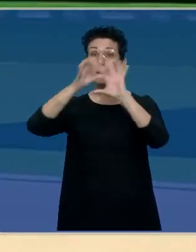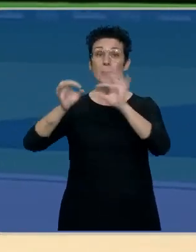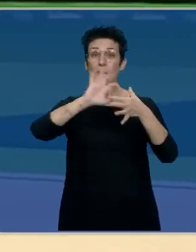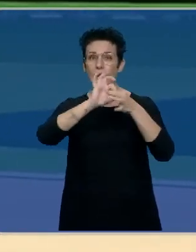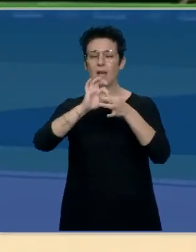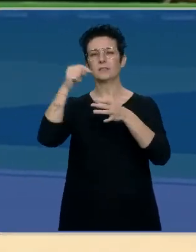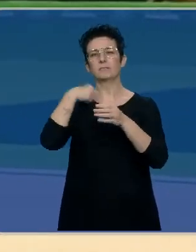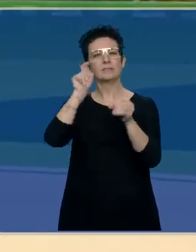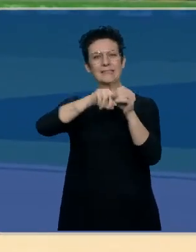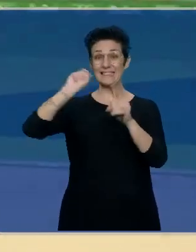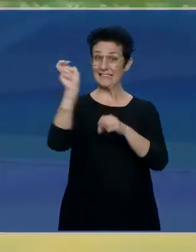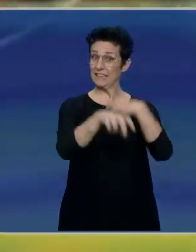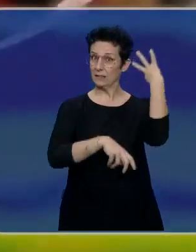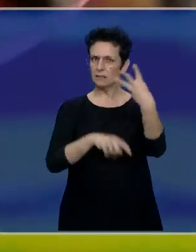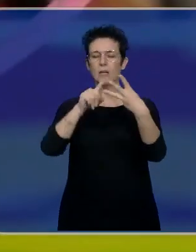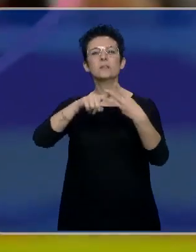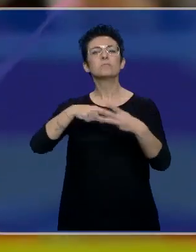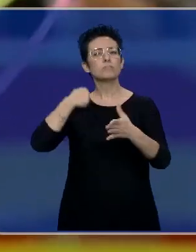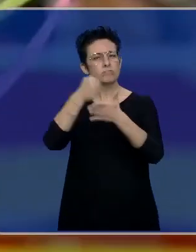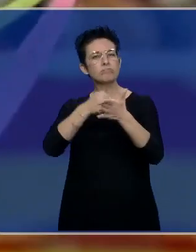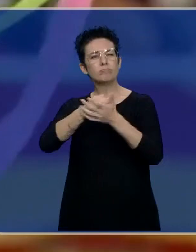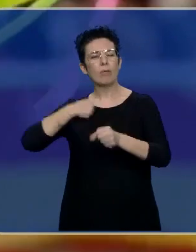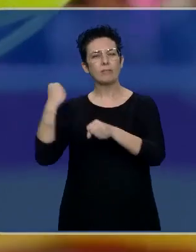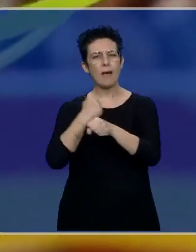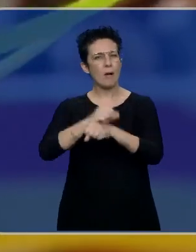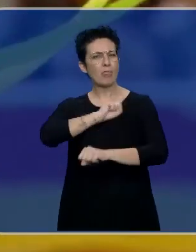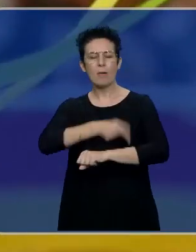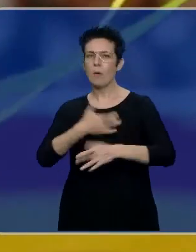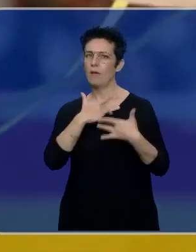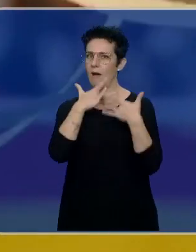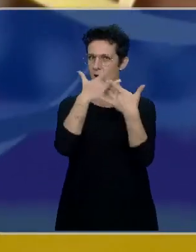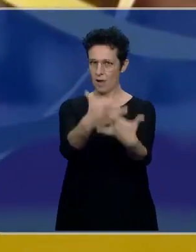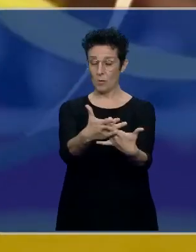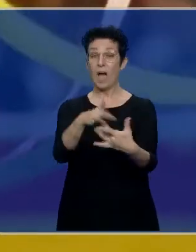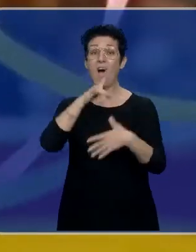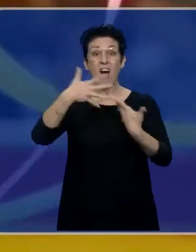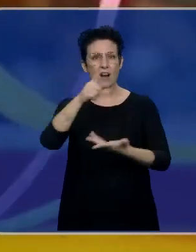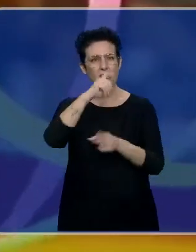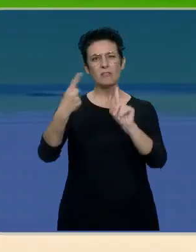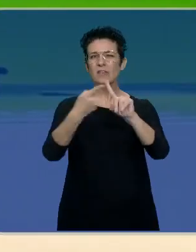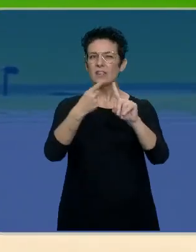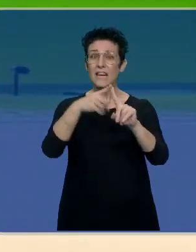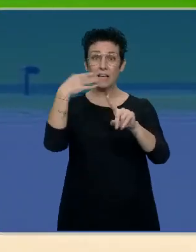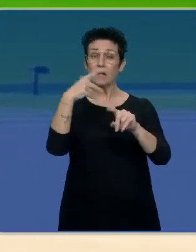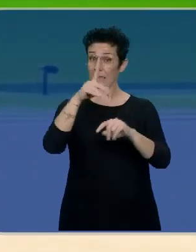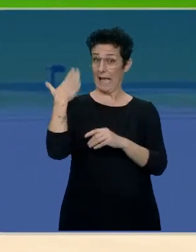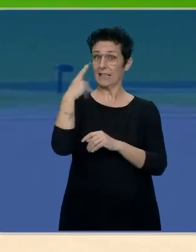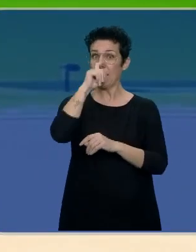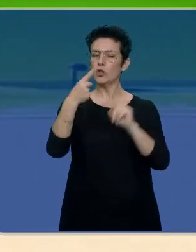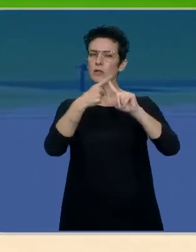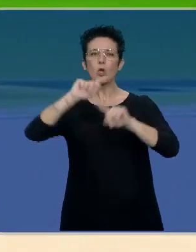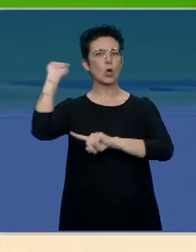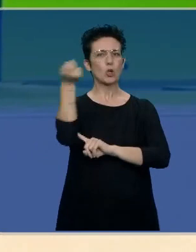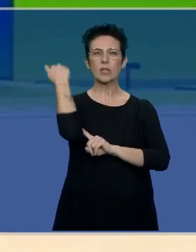Londres y Río refleja perseverancia y amor por este deporte. En Brasil con 30 años se convirtió en la gimnasta más